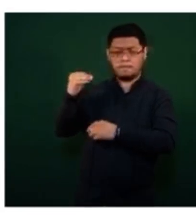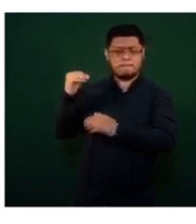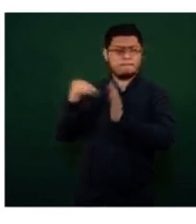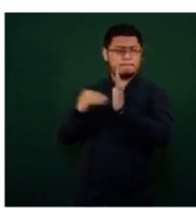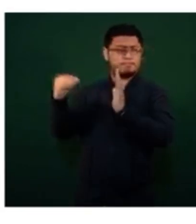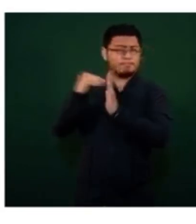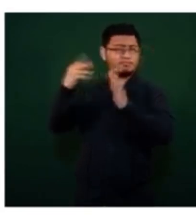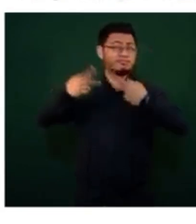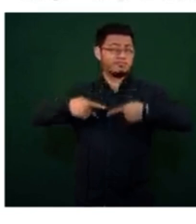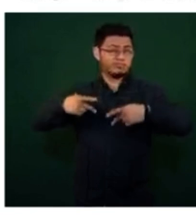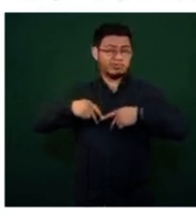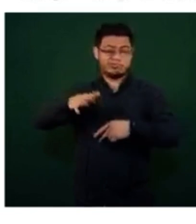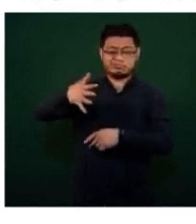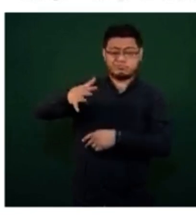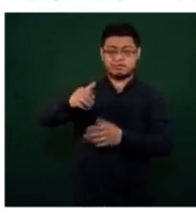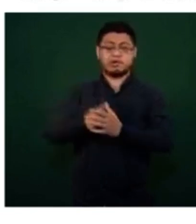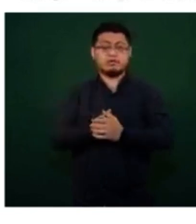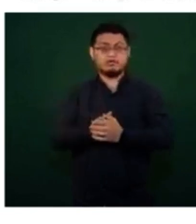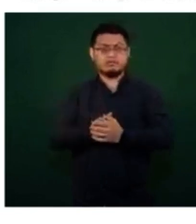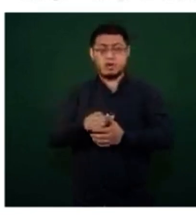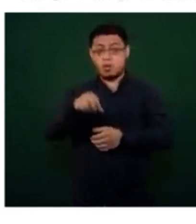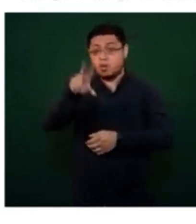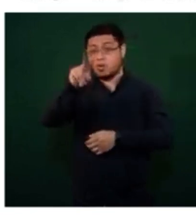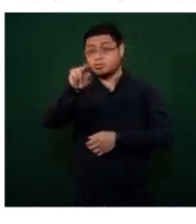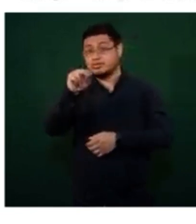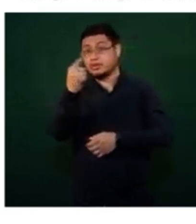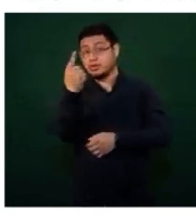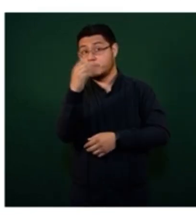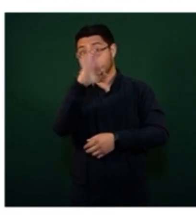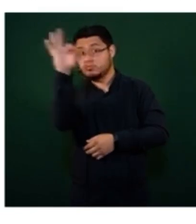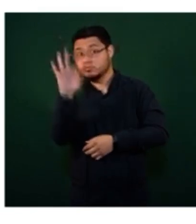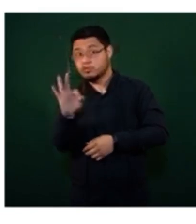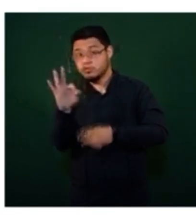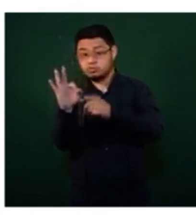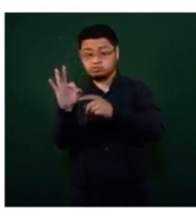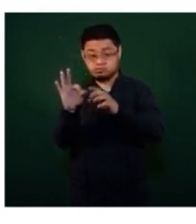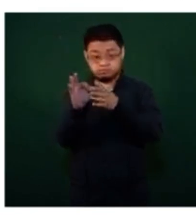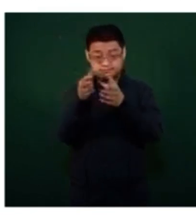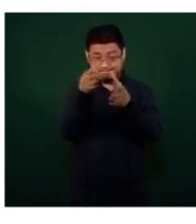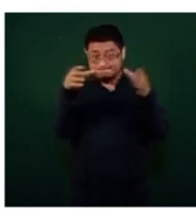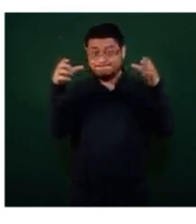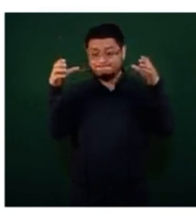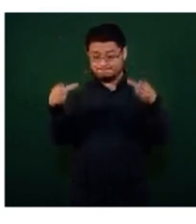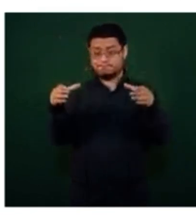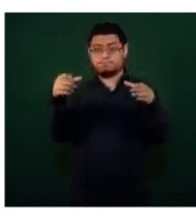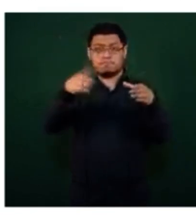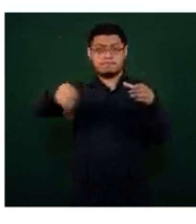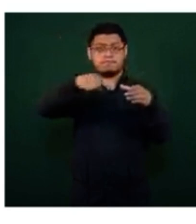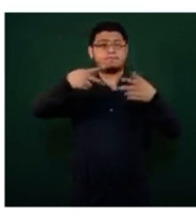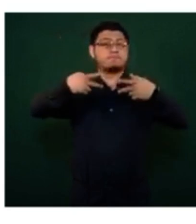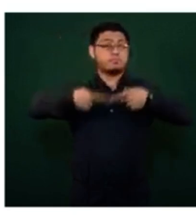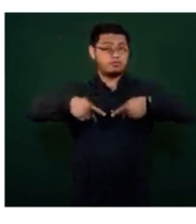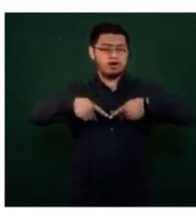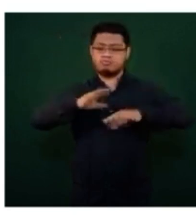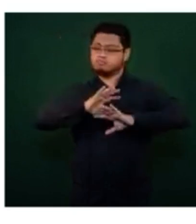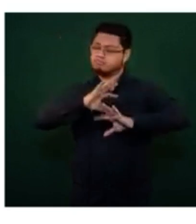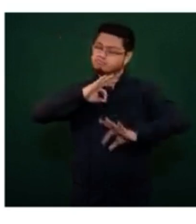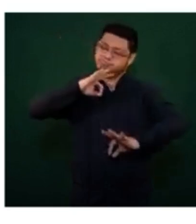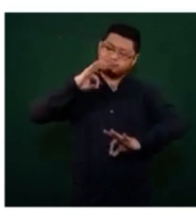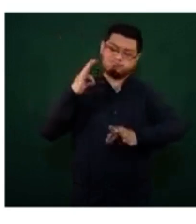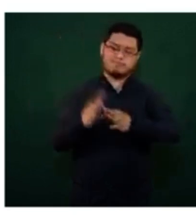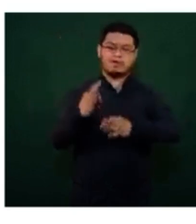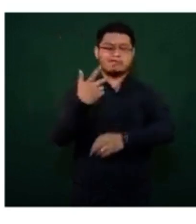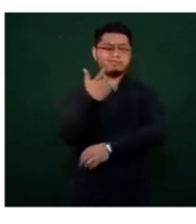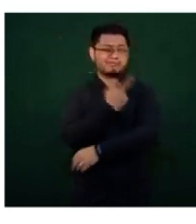En este momento 81% de personas ya tienen la vacunación con el esquema completo. La